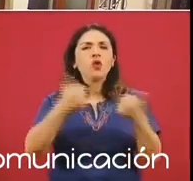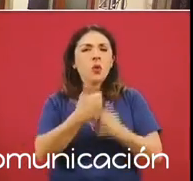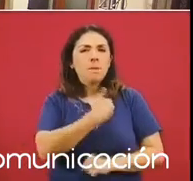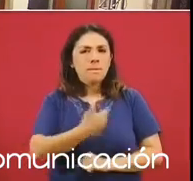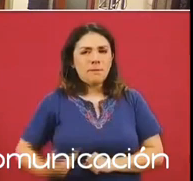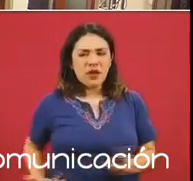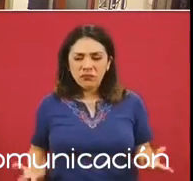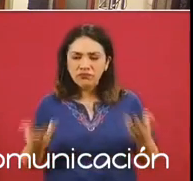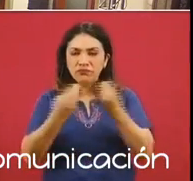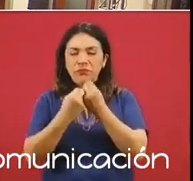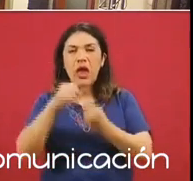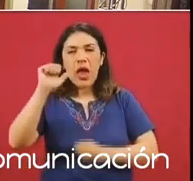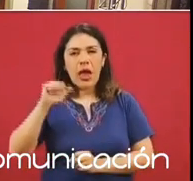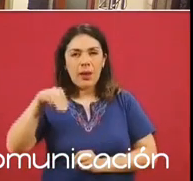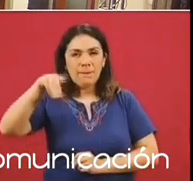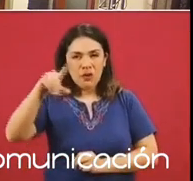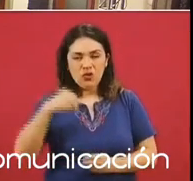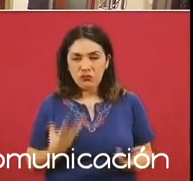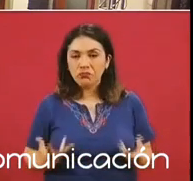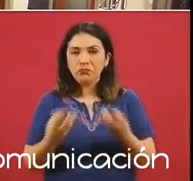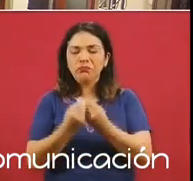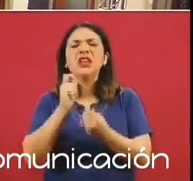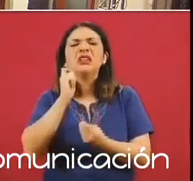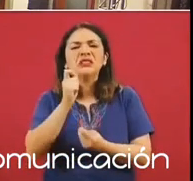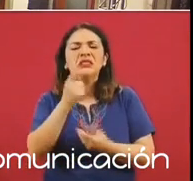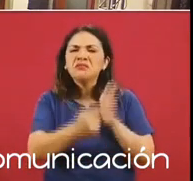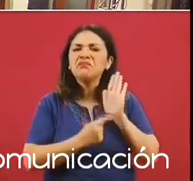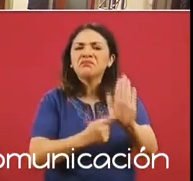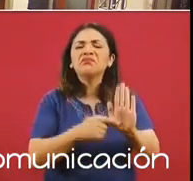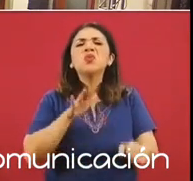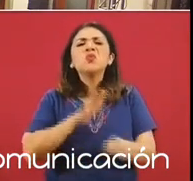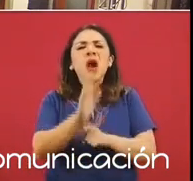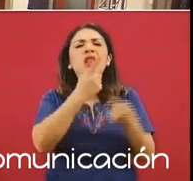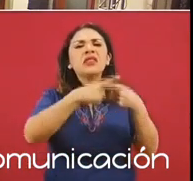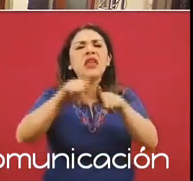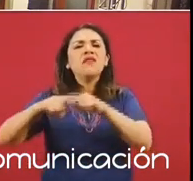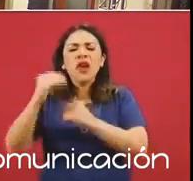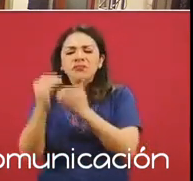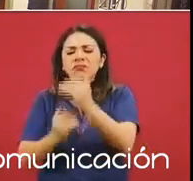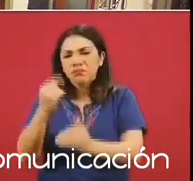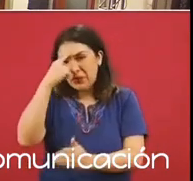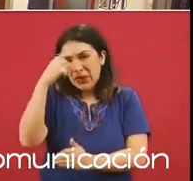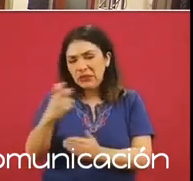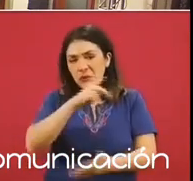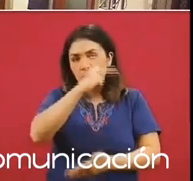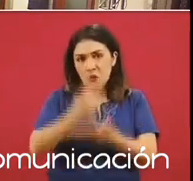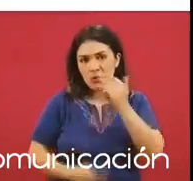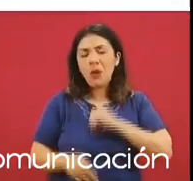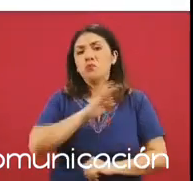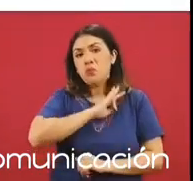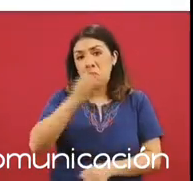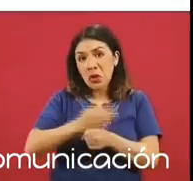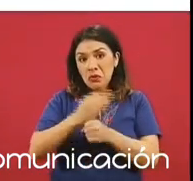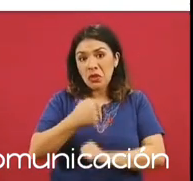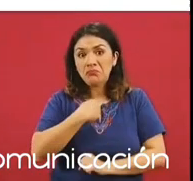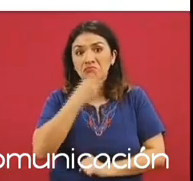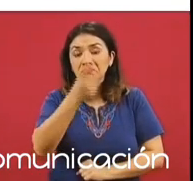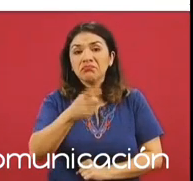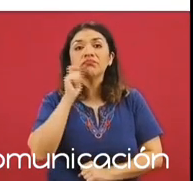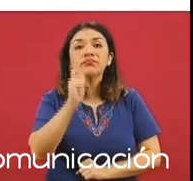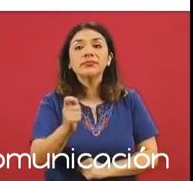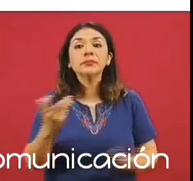Andrés Manuel López Obrador, cuáles han sido los diferentes avances del programa. Podemos informar que